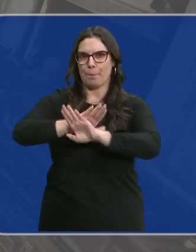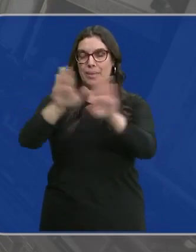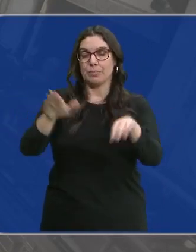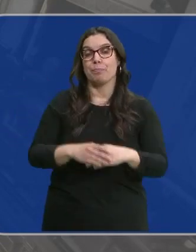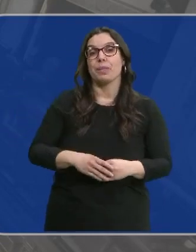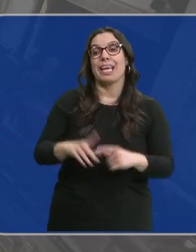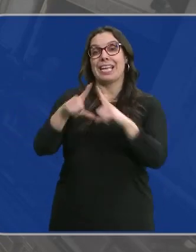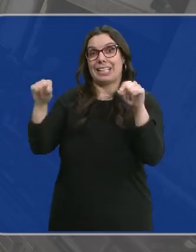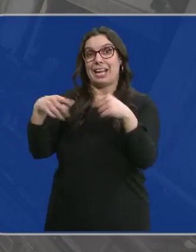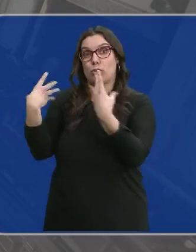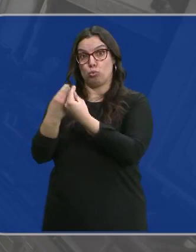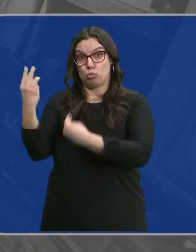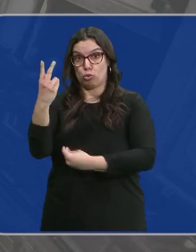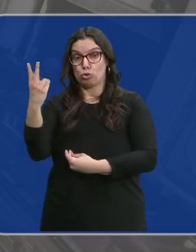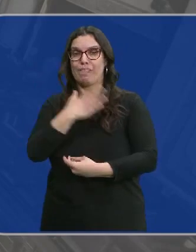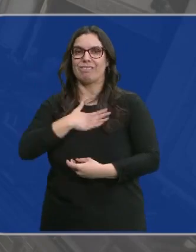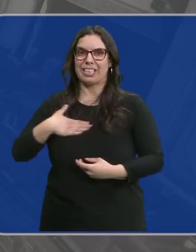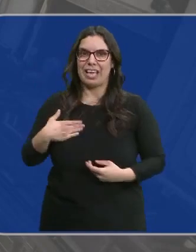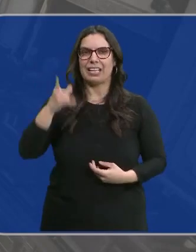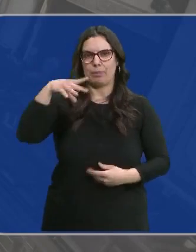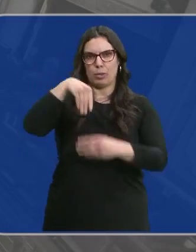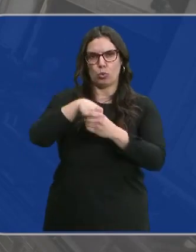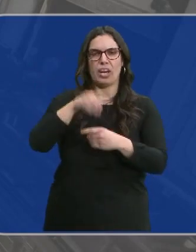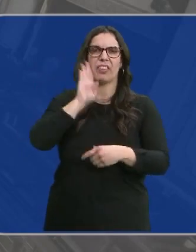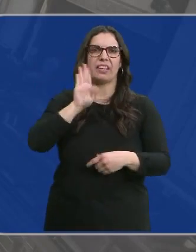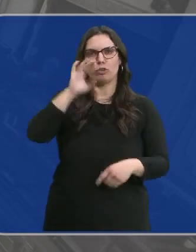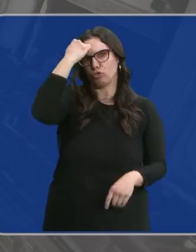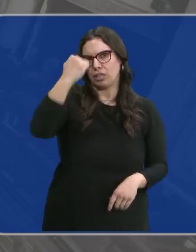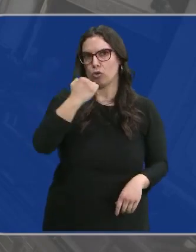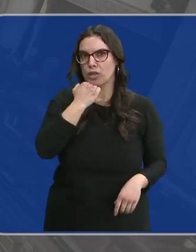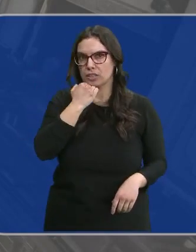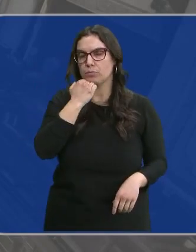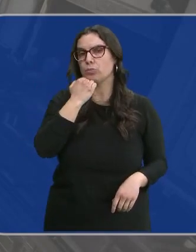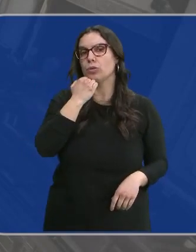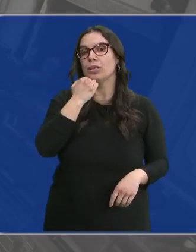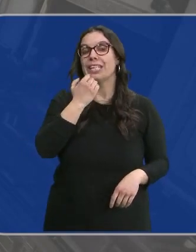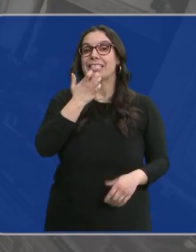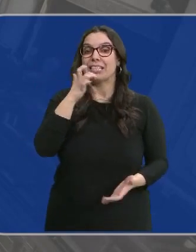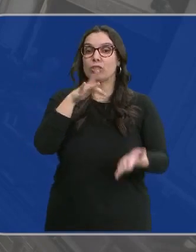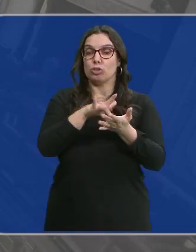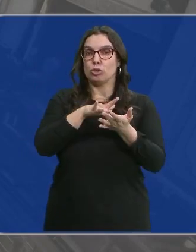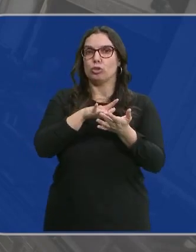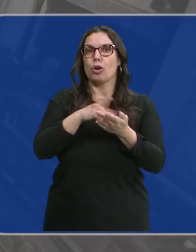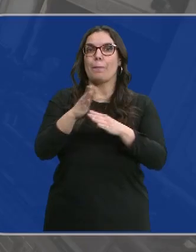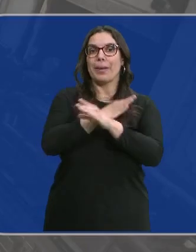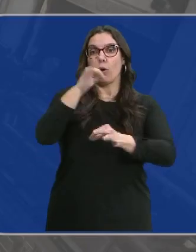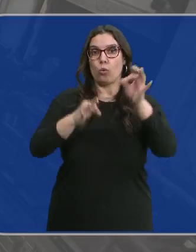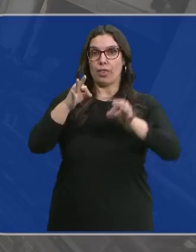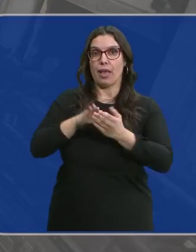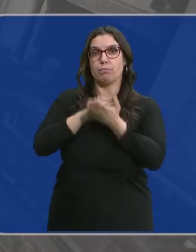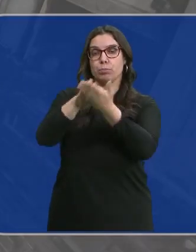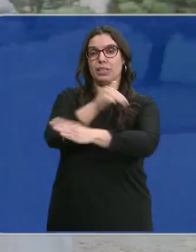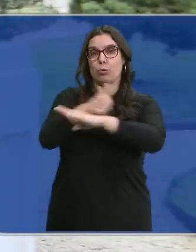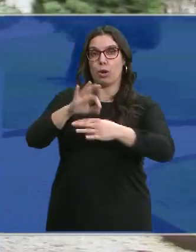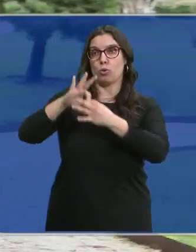Junts y Esquerra Republicana piden ampliar su alcance a delitos de terrorismo y que no se frenen sus efectos si se presenta una cuestión prejudicial ante el Tribunal